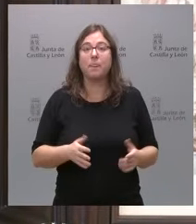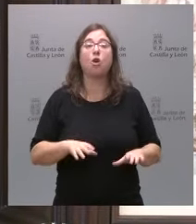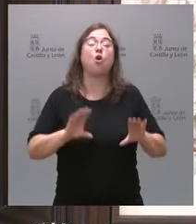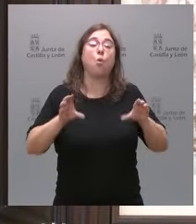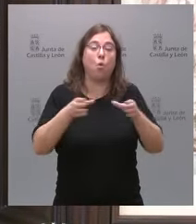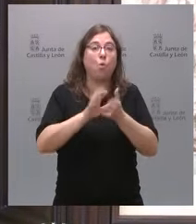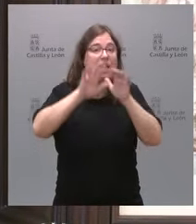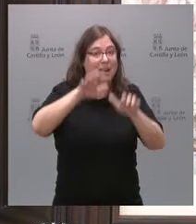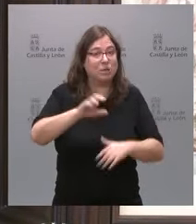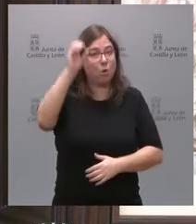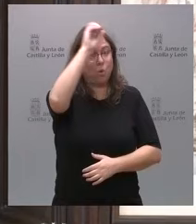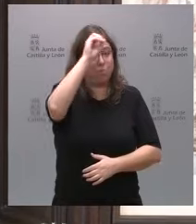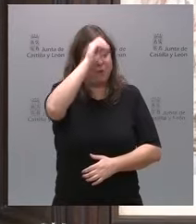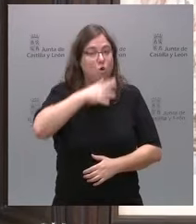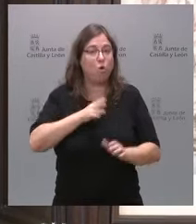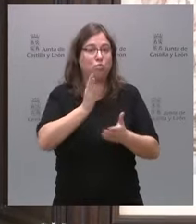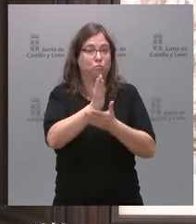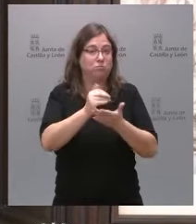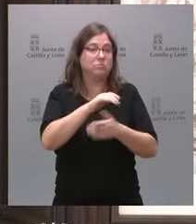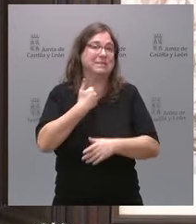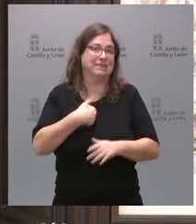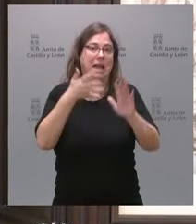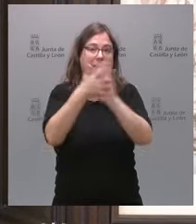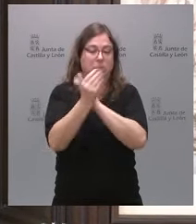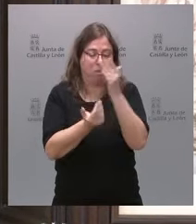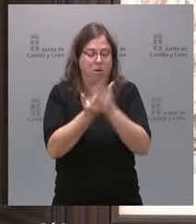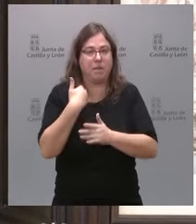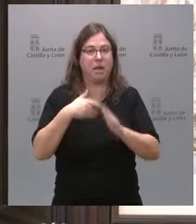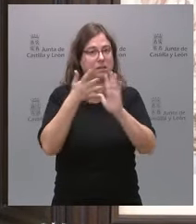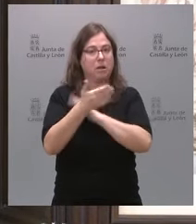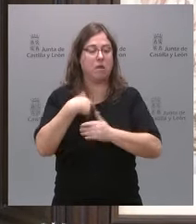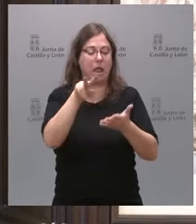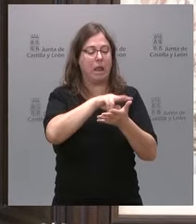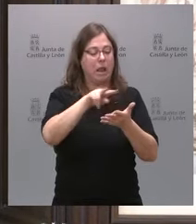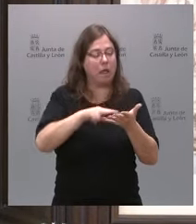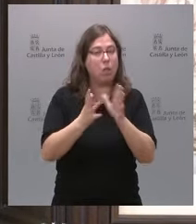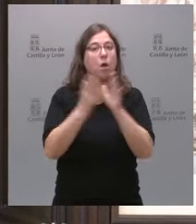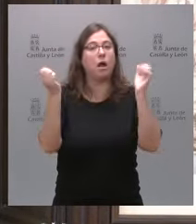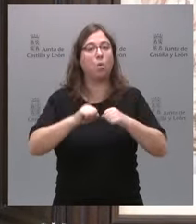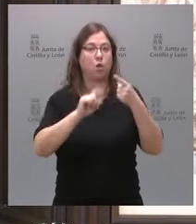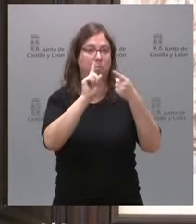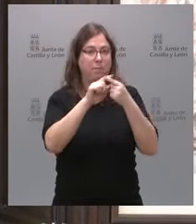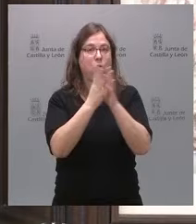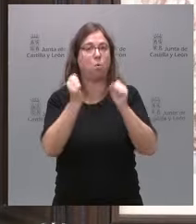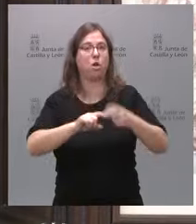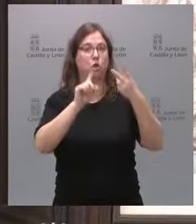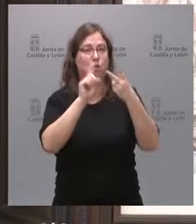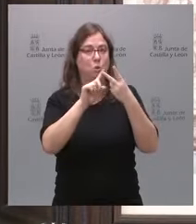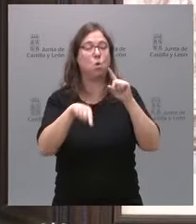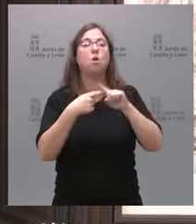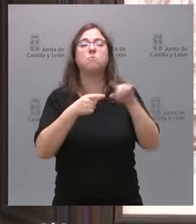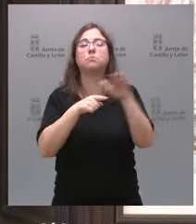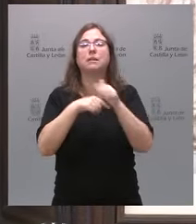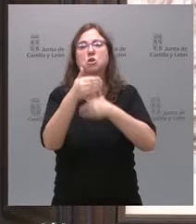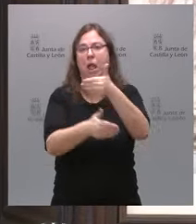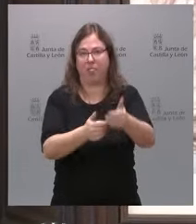Junta de Castilla y León, del Gobierno de Castilla y León, la he explicado aquí esta mañana. La he leído, acuerdo primero, acuerdo segundo y los trámites que